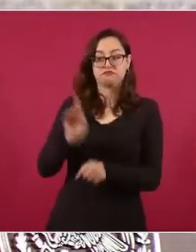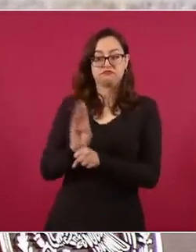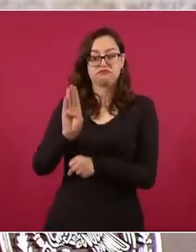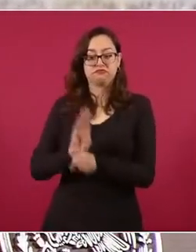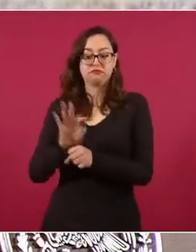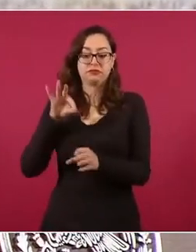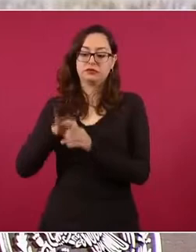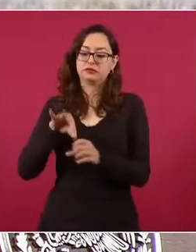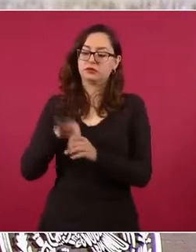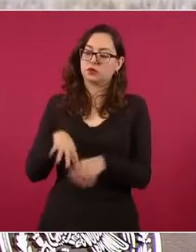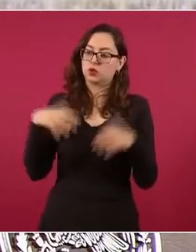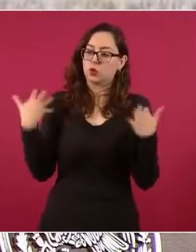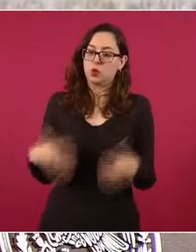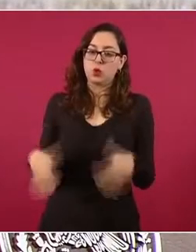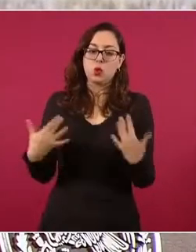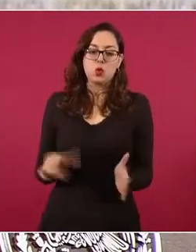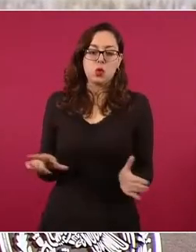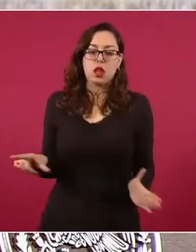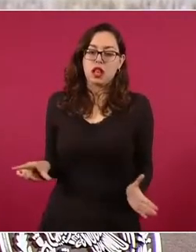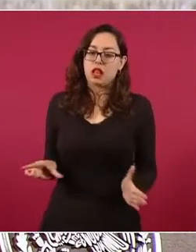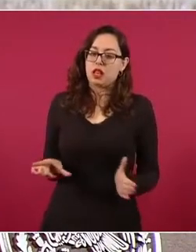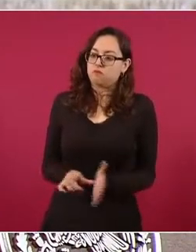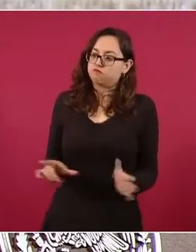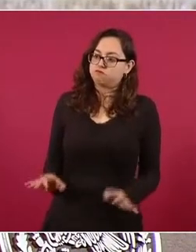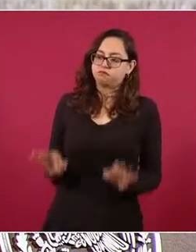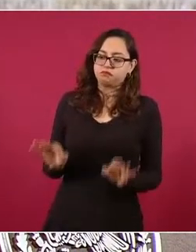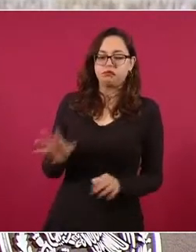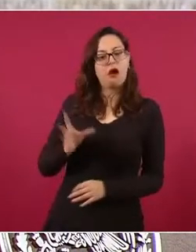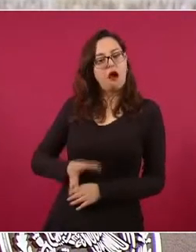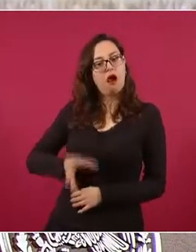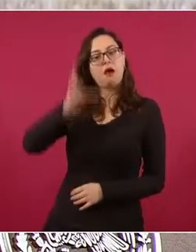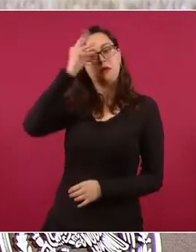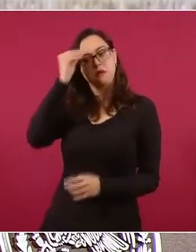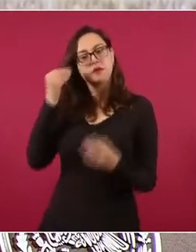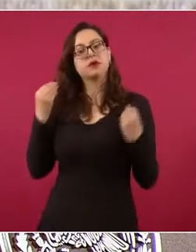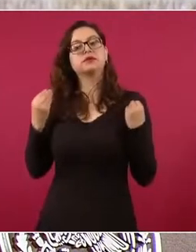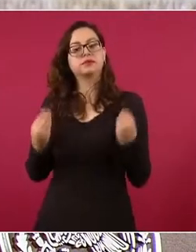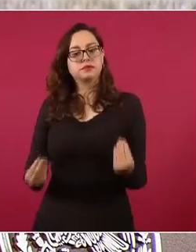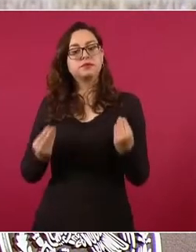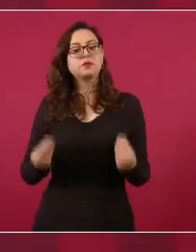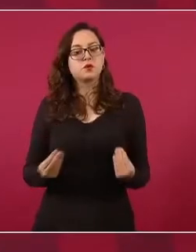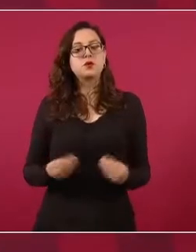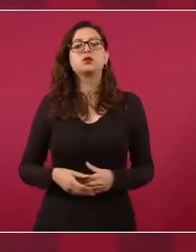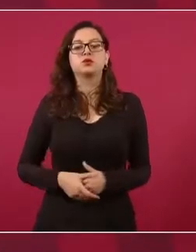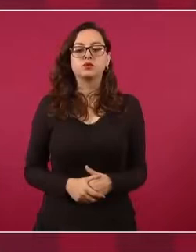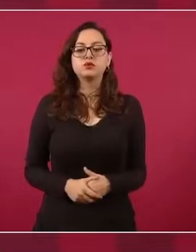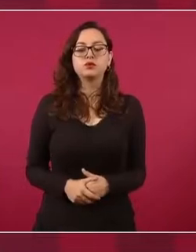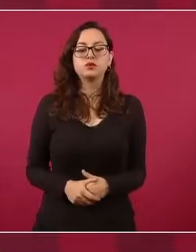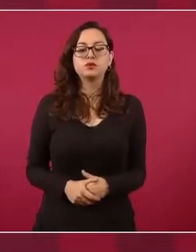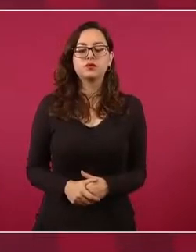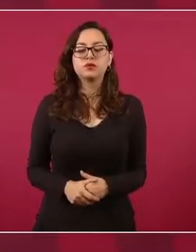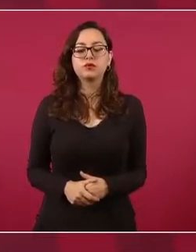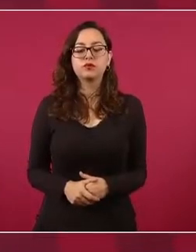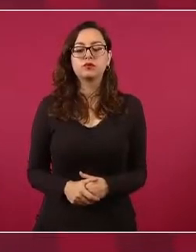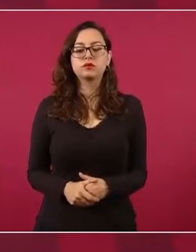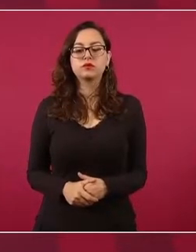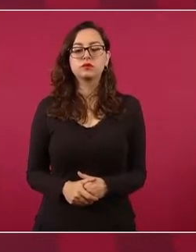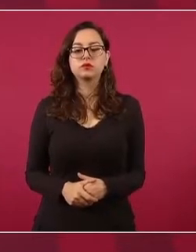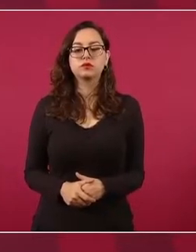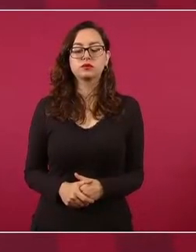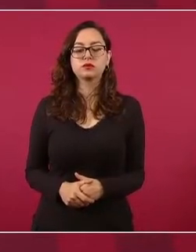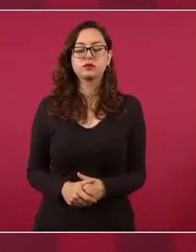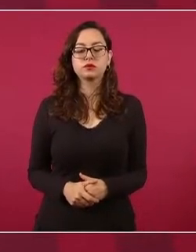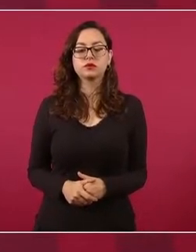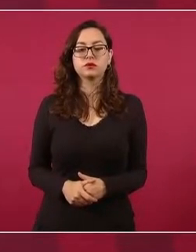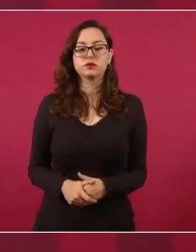lección de la elección. Yo creo que la lección de la elección